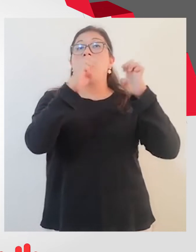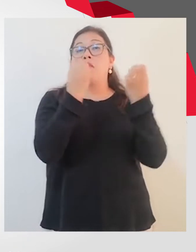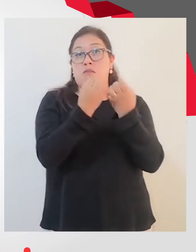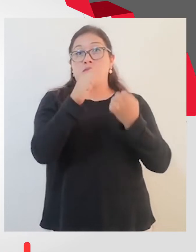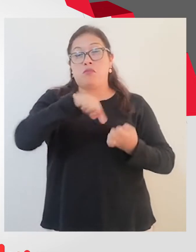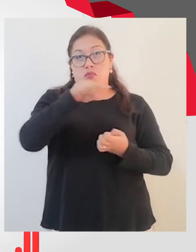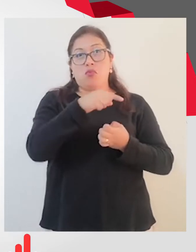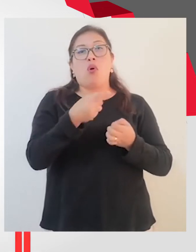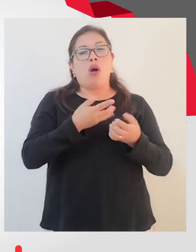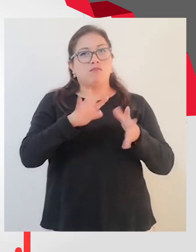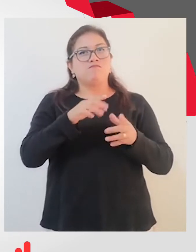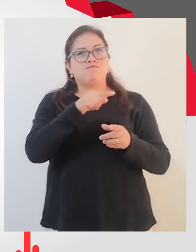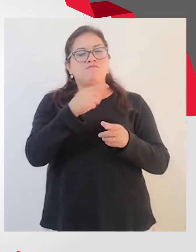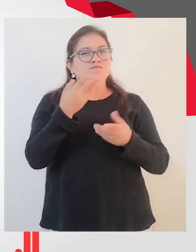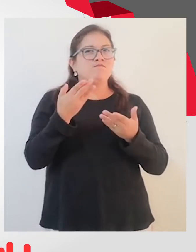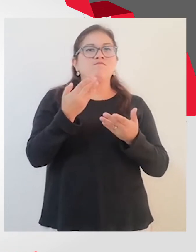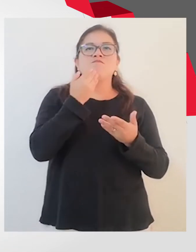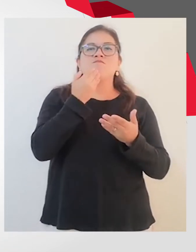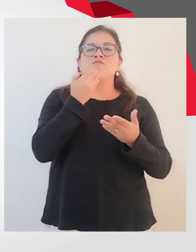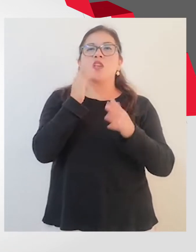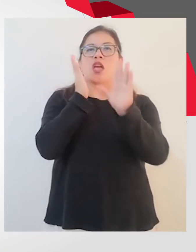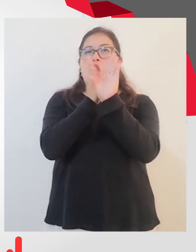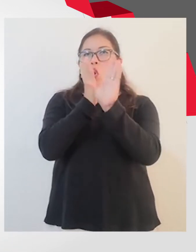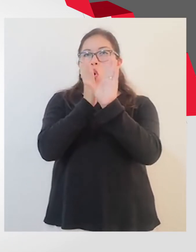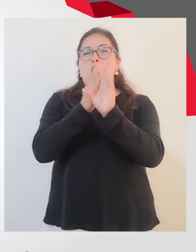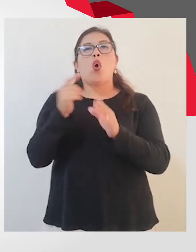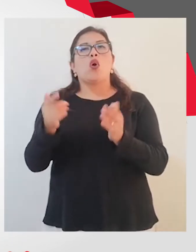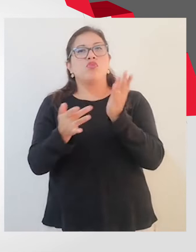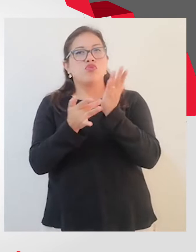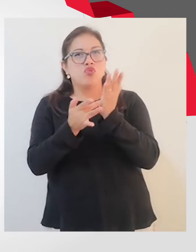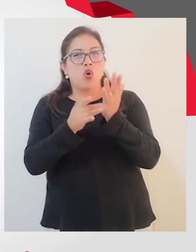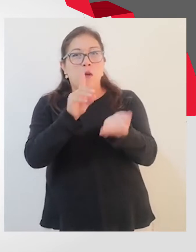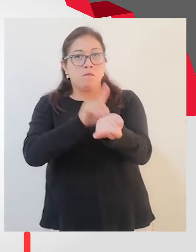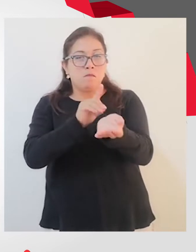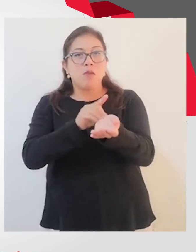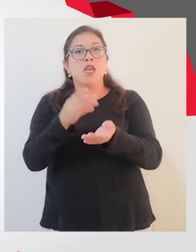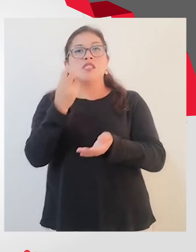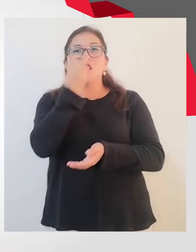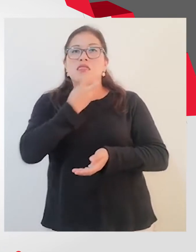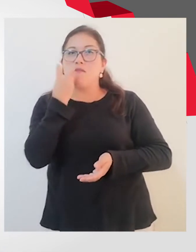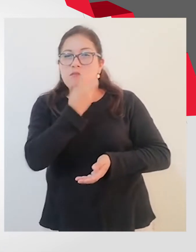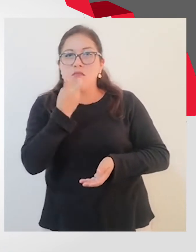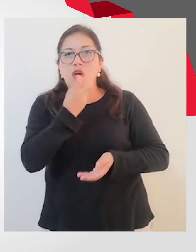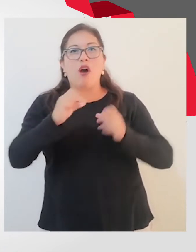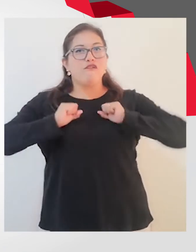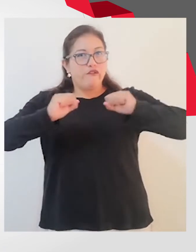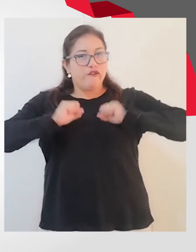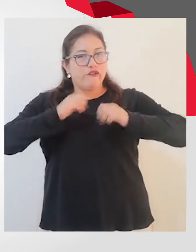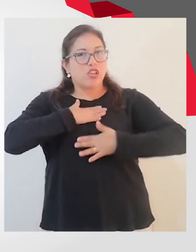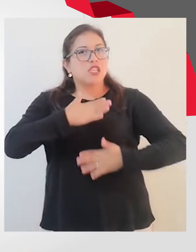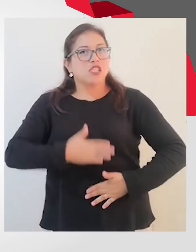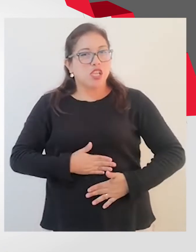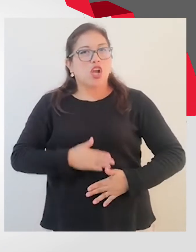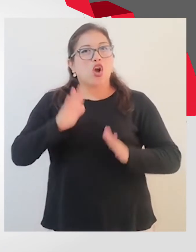interdisciplinario conformado por psicólogos, tecnólogos médicos con especialidad en terapia de lenguaje, física u